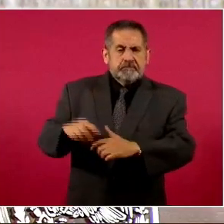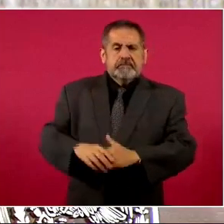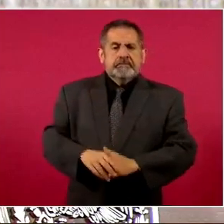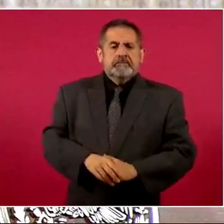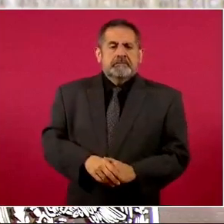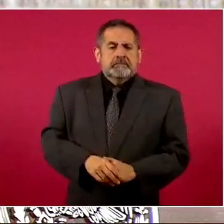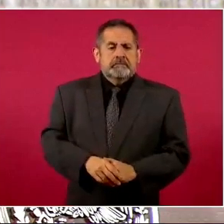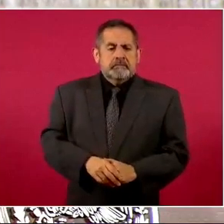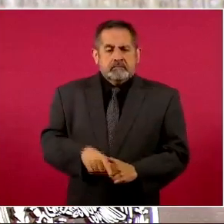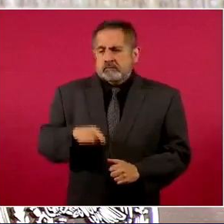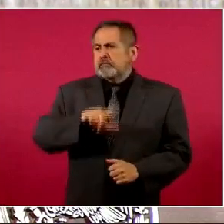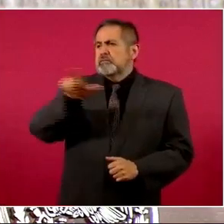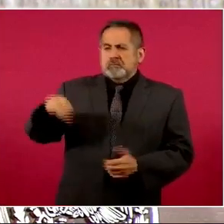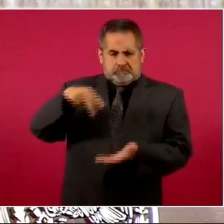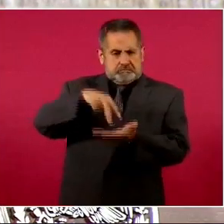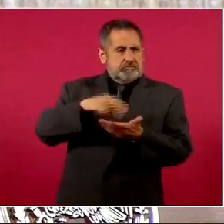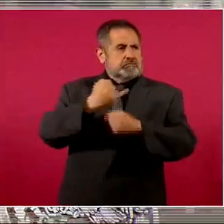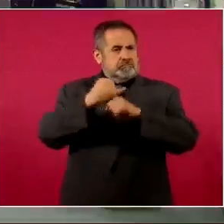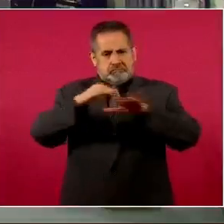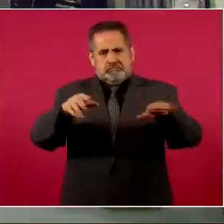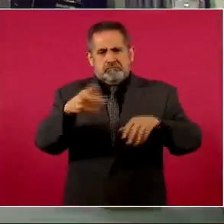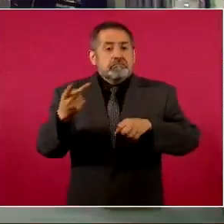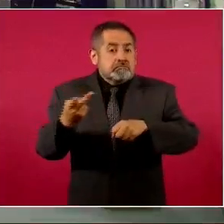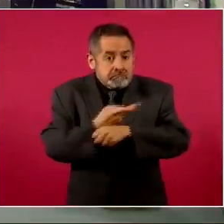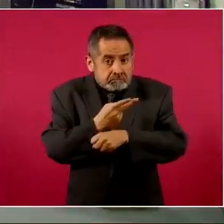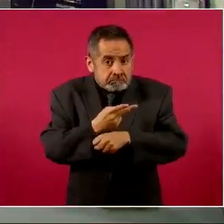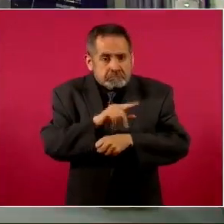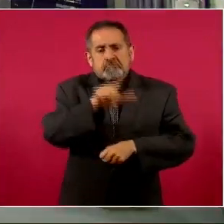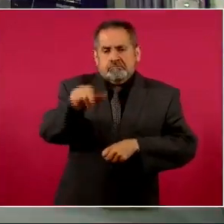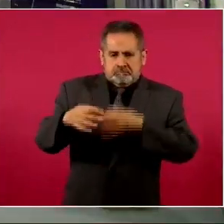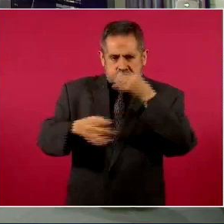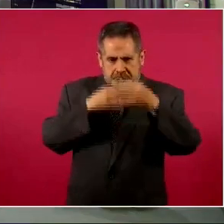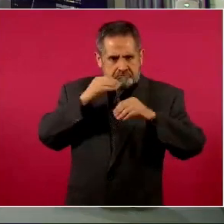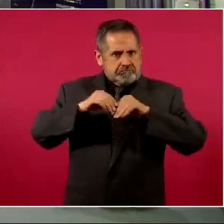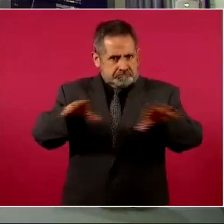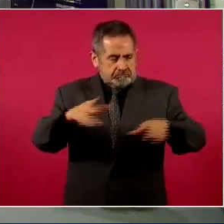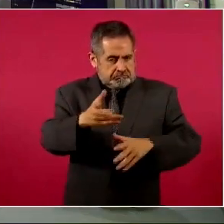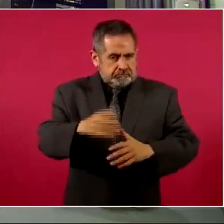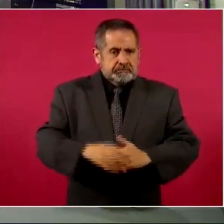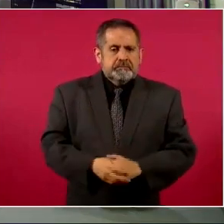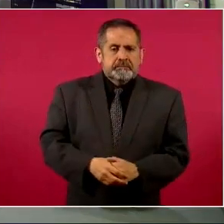Humanos y aquí informamos sobre lo que nos estás planteando. Gracias, señor presidente.